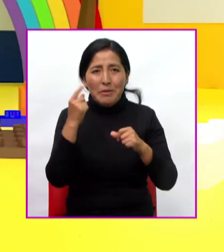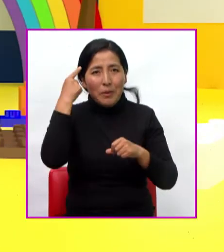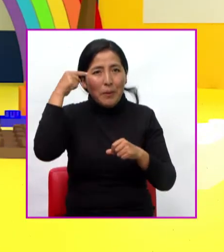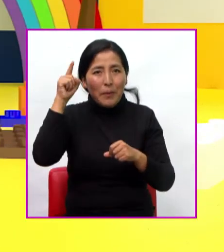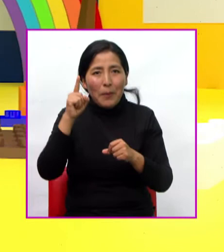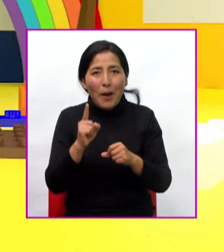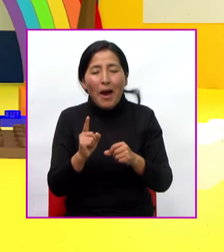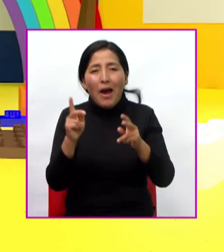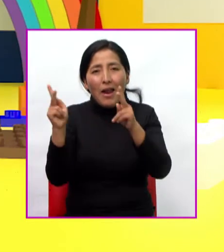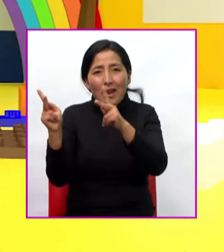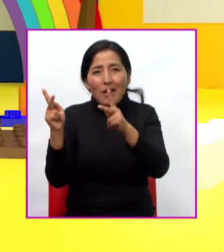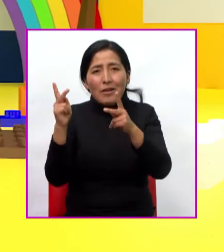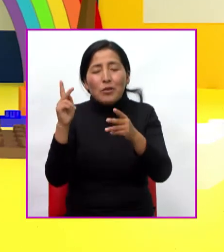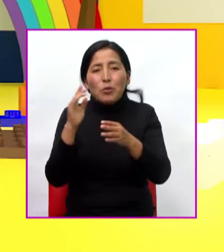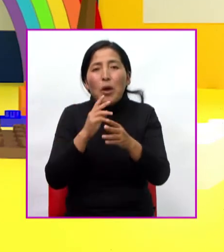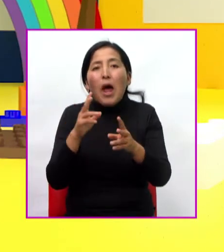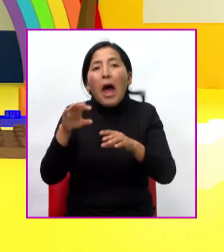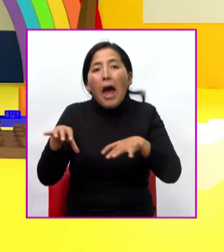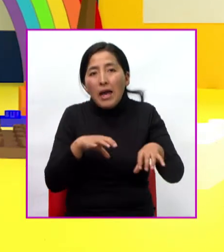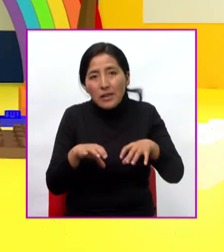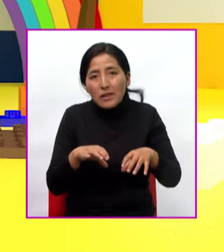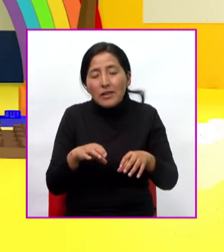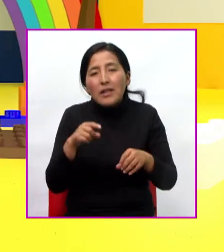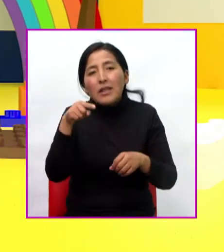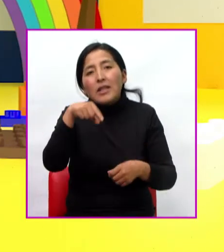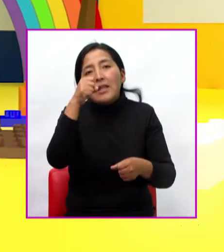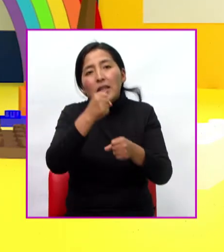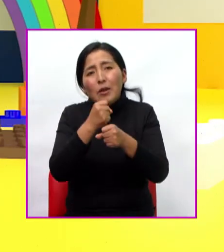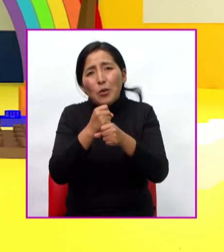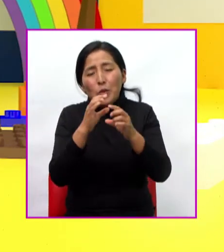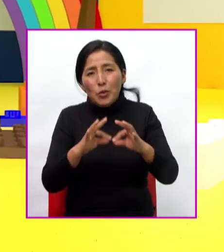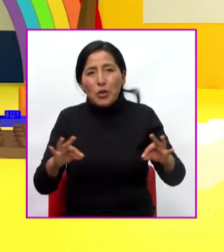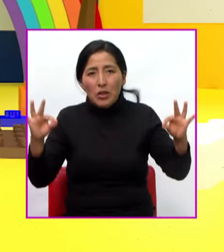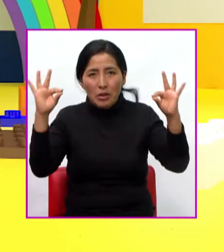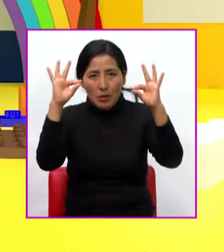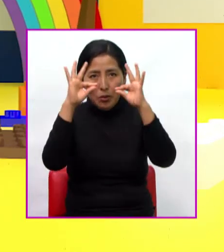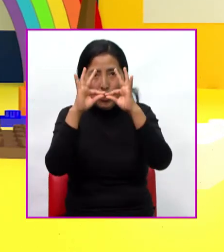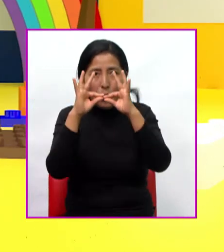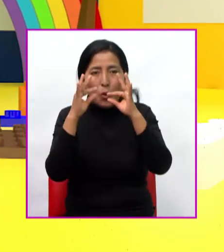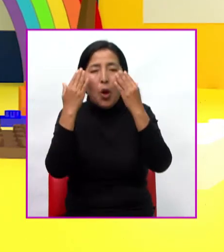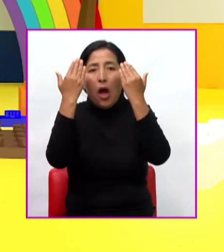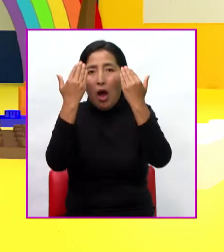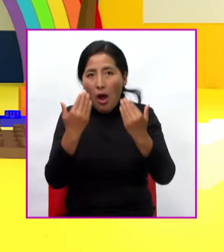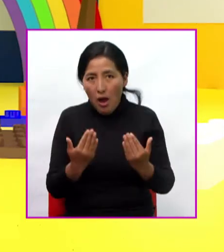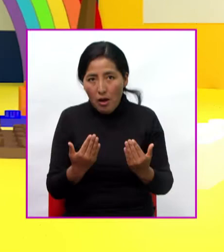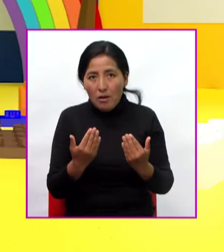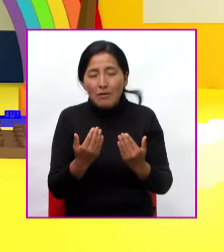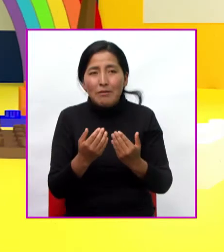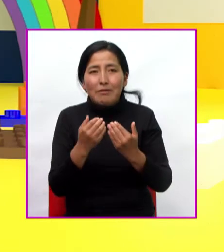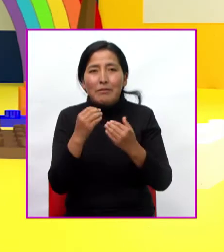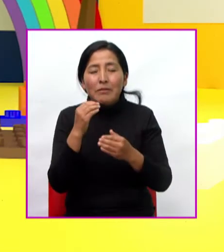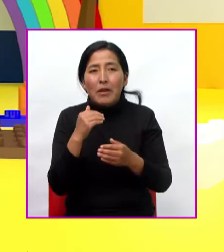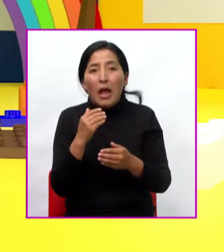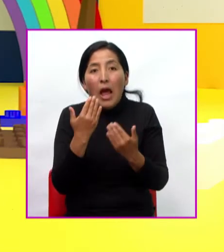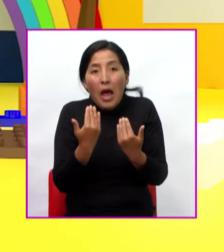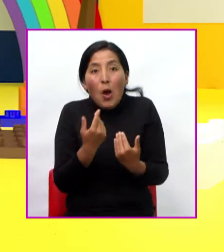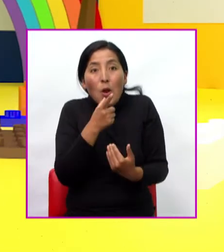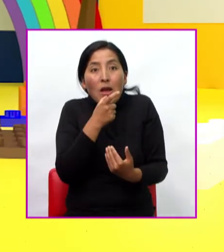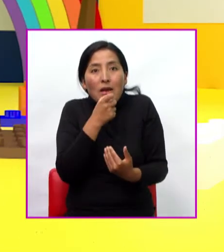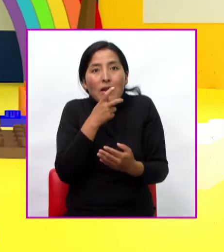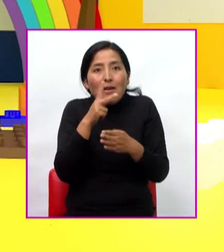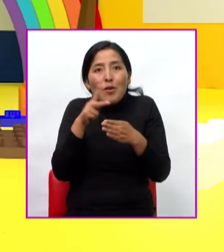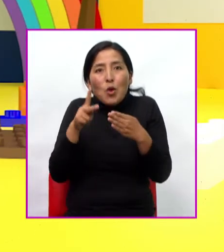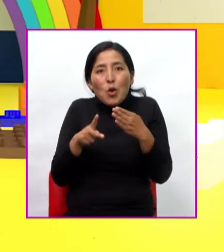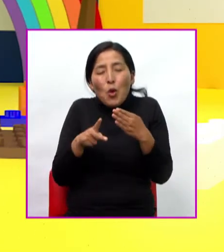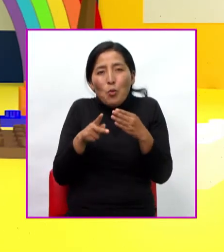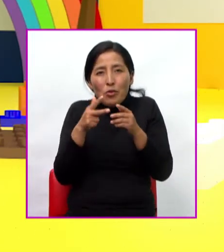servicio Y realizar este trabajo Son muy importantes Ahora mismo Detrás de esas cámaras Está